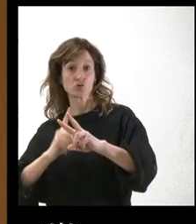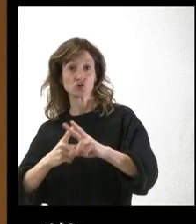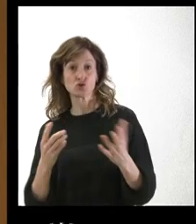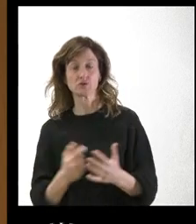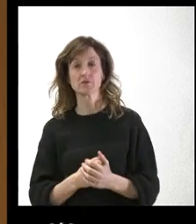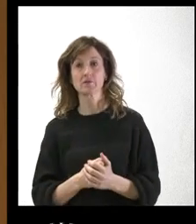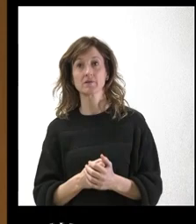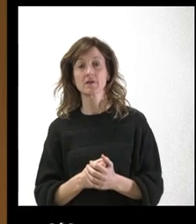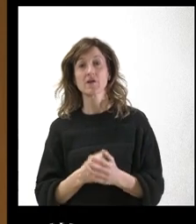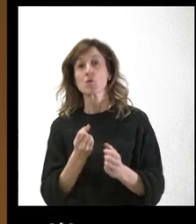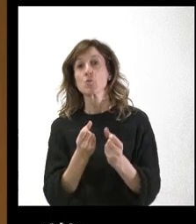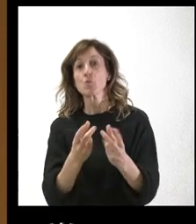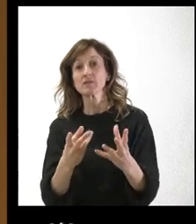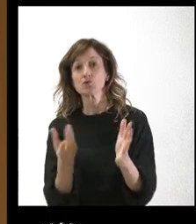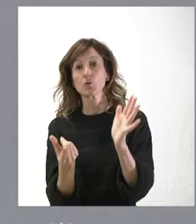¿Cuál va a ser la cifra?